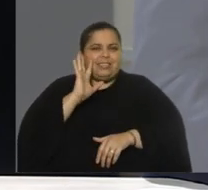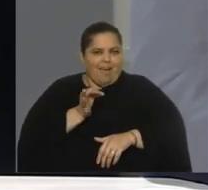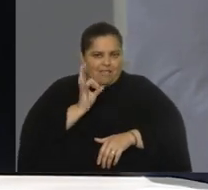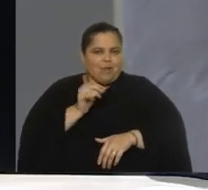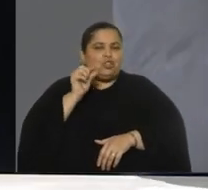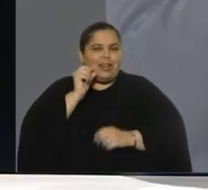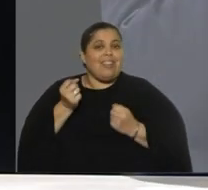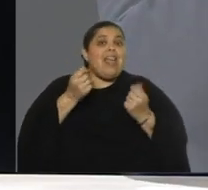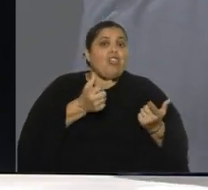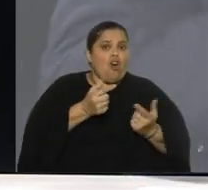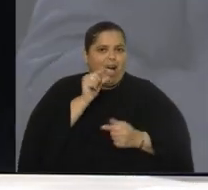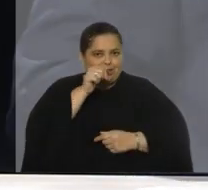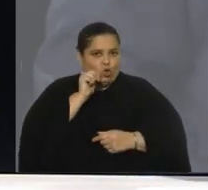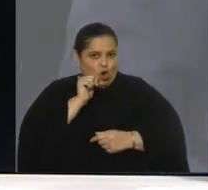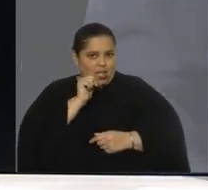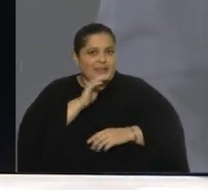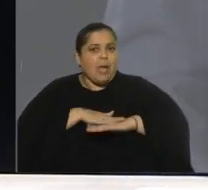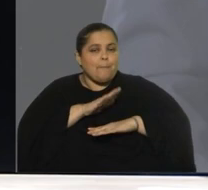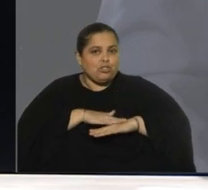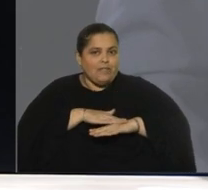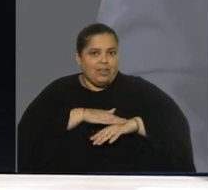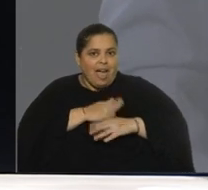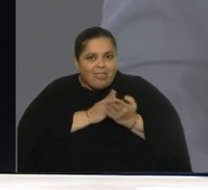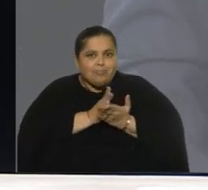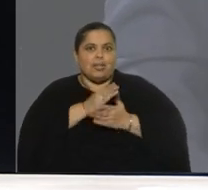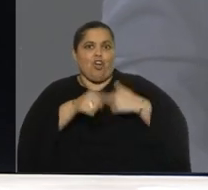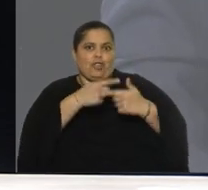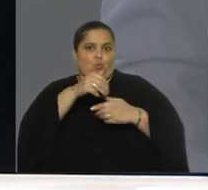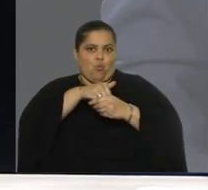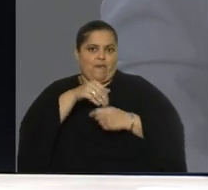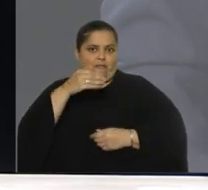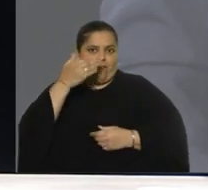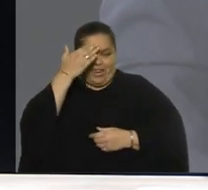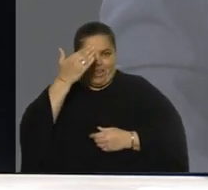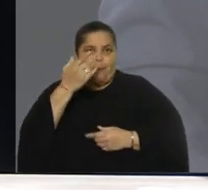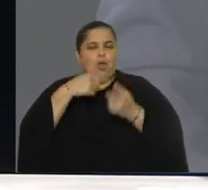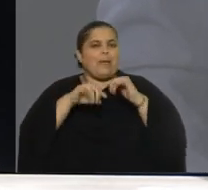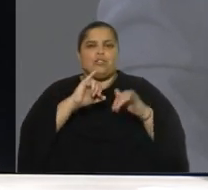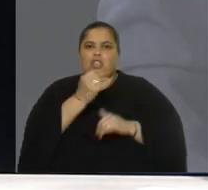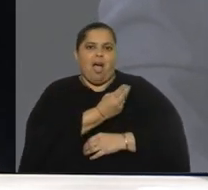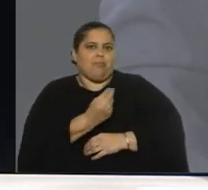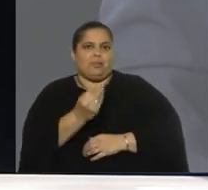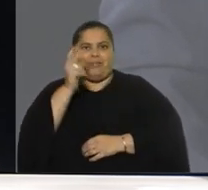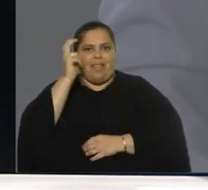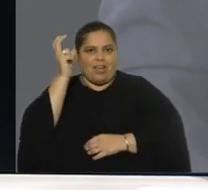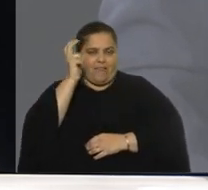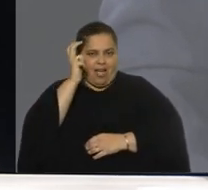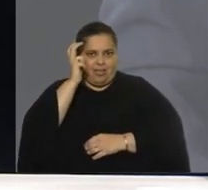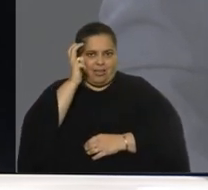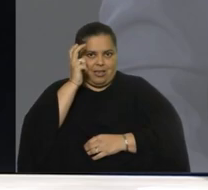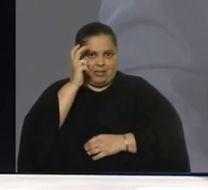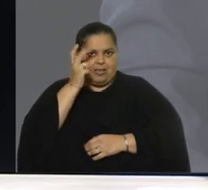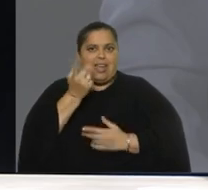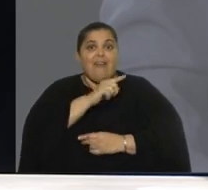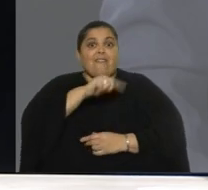Astori la responsabilidad de continuar su línea en el frente, y bueno, ya había aparecido la figura de Tabaré Vázquez, que vino en